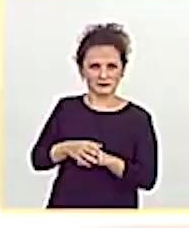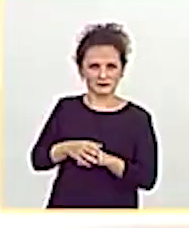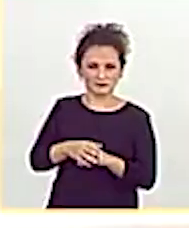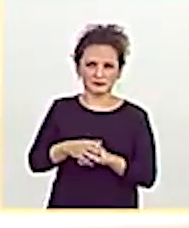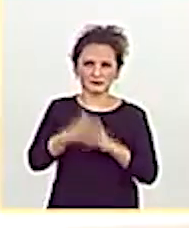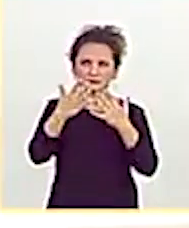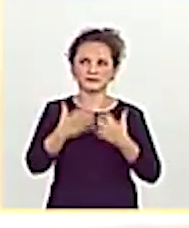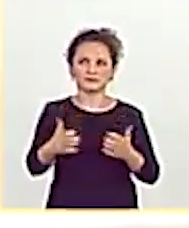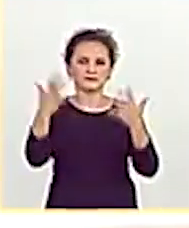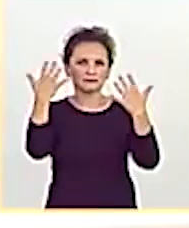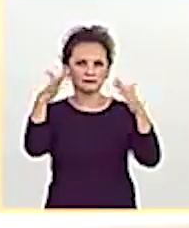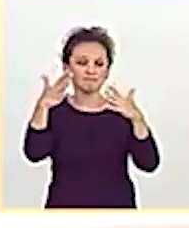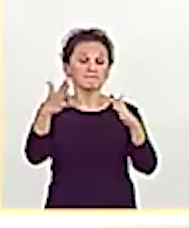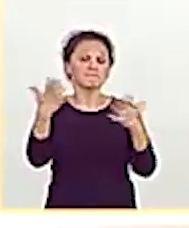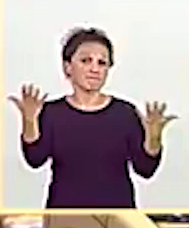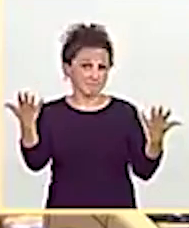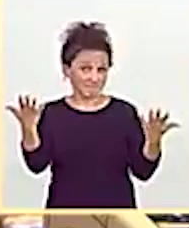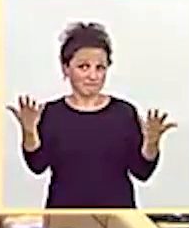Y, claro,